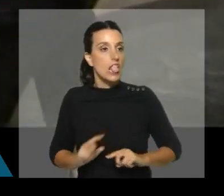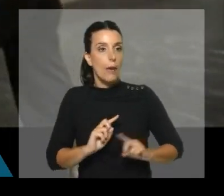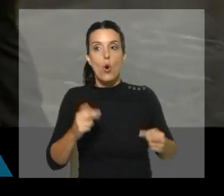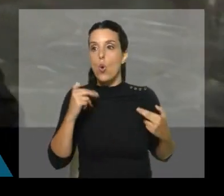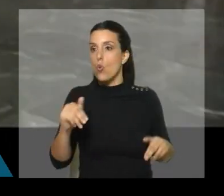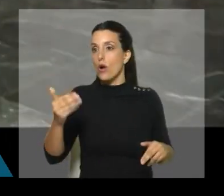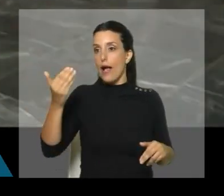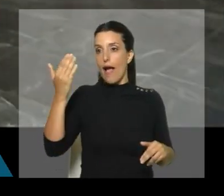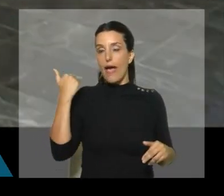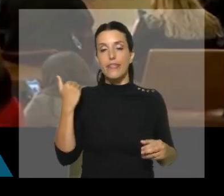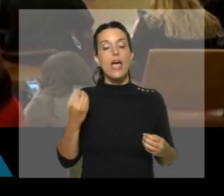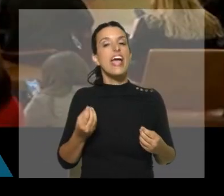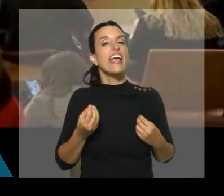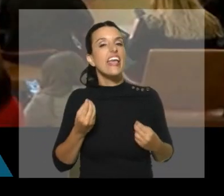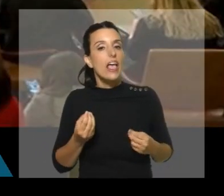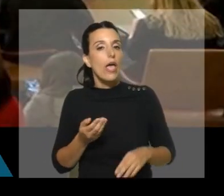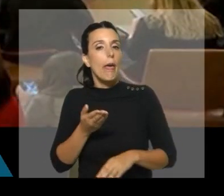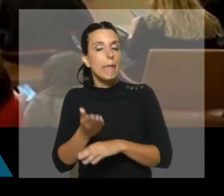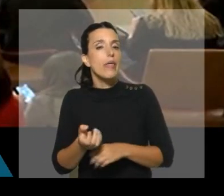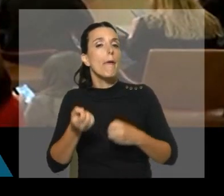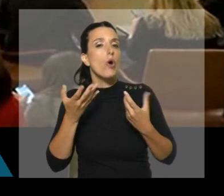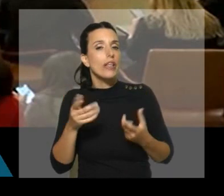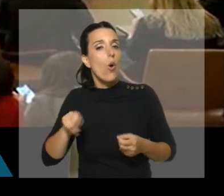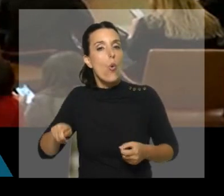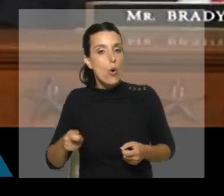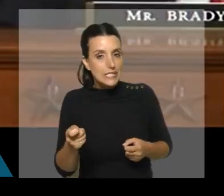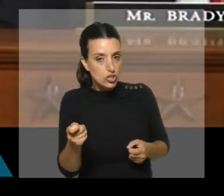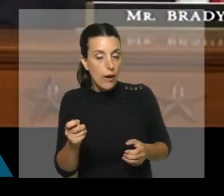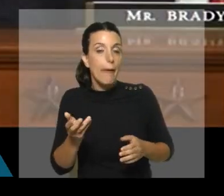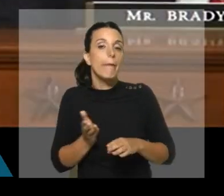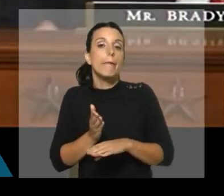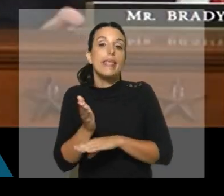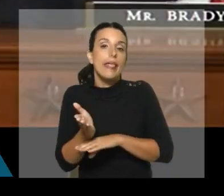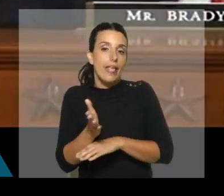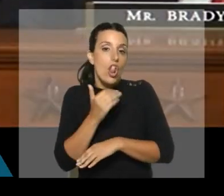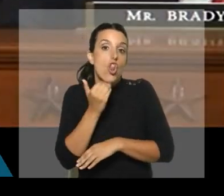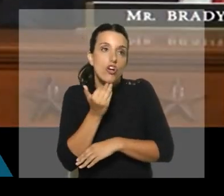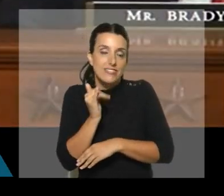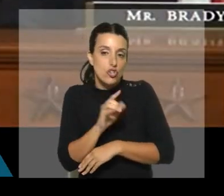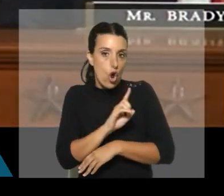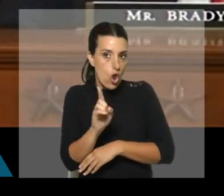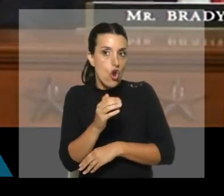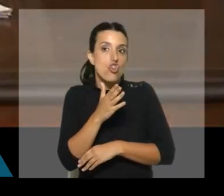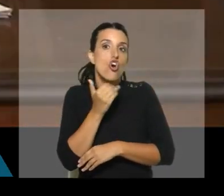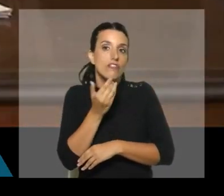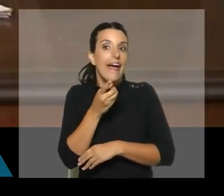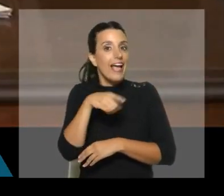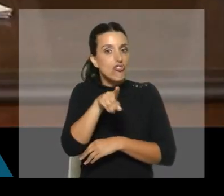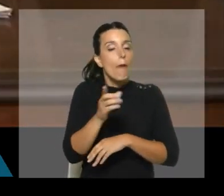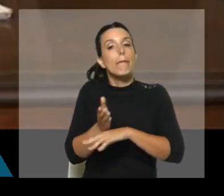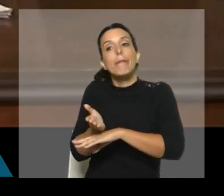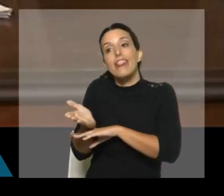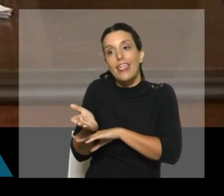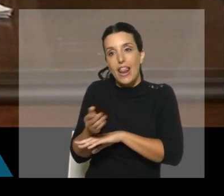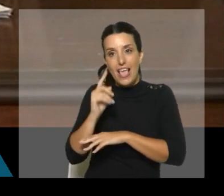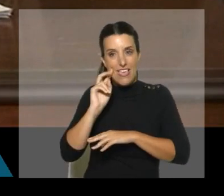¿Bajo qué cargos piden que se lo enjuicie? Digo bien piden porque no se sabe si eso va a ocurrir o no. Ahí vemos imágenes de